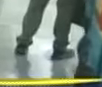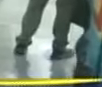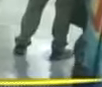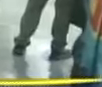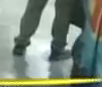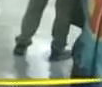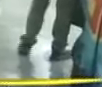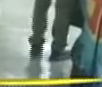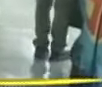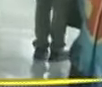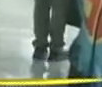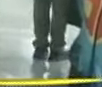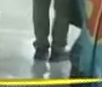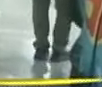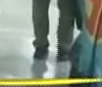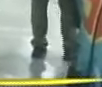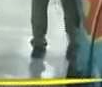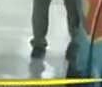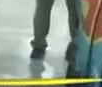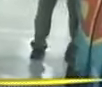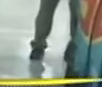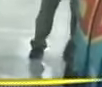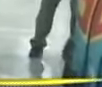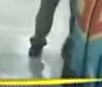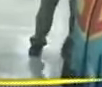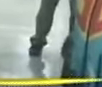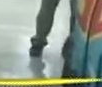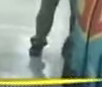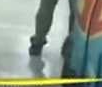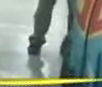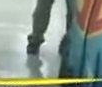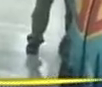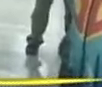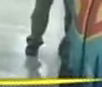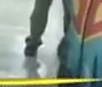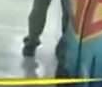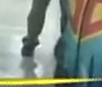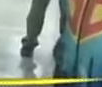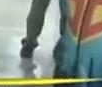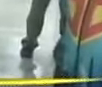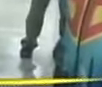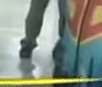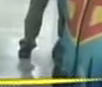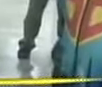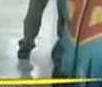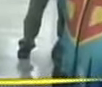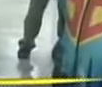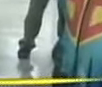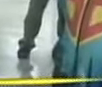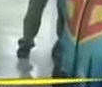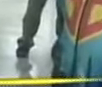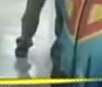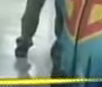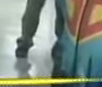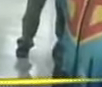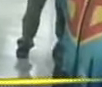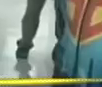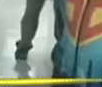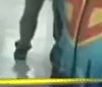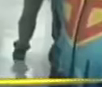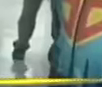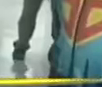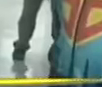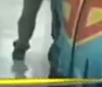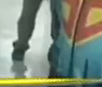ya comentando con los estudiantes también dando parte de lo que ha sido esta iniciativa estudiantil que